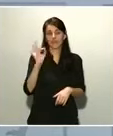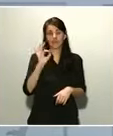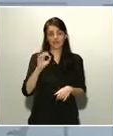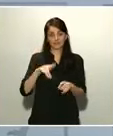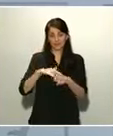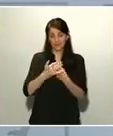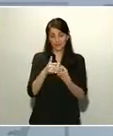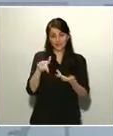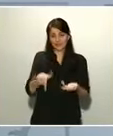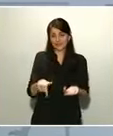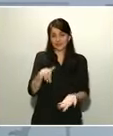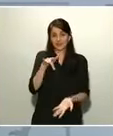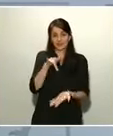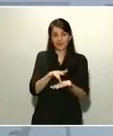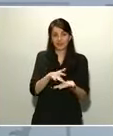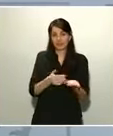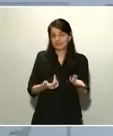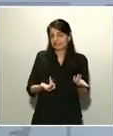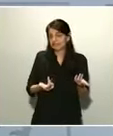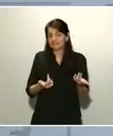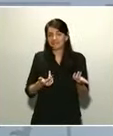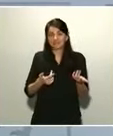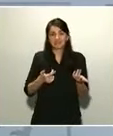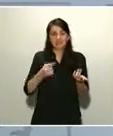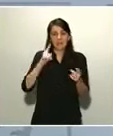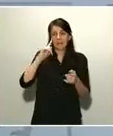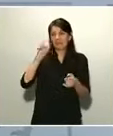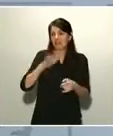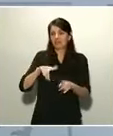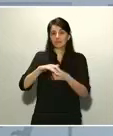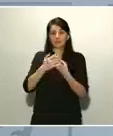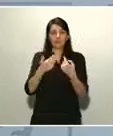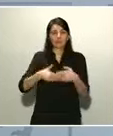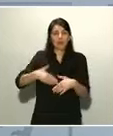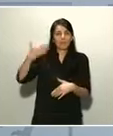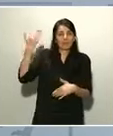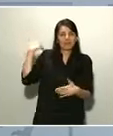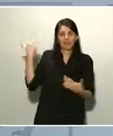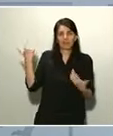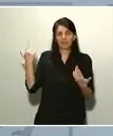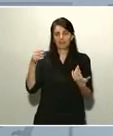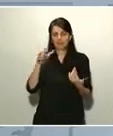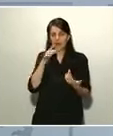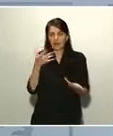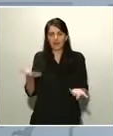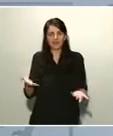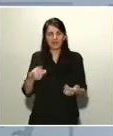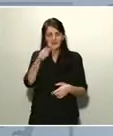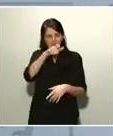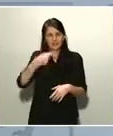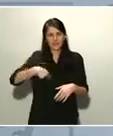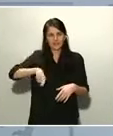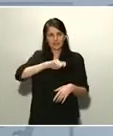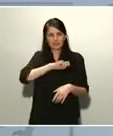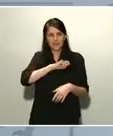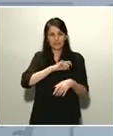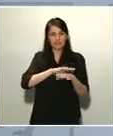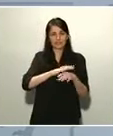Situaciones que creíamos que formaban parte del pasado. Muchos compatriotas ni tan siquiera han podido despedirse de los suyos.